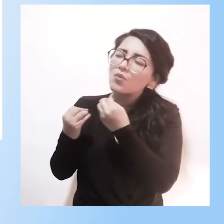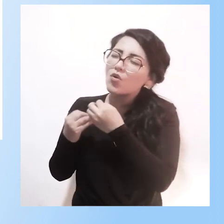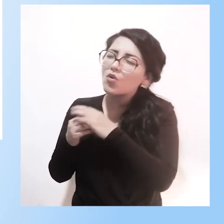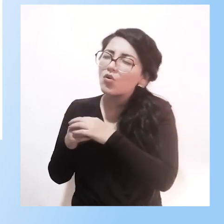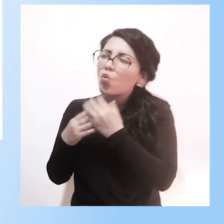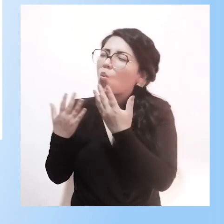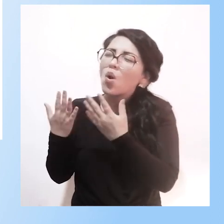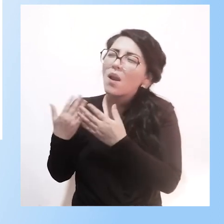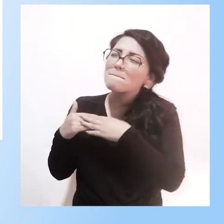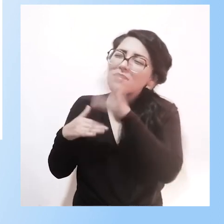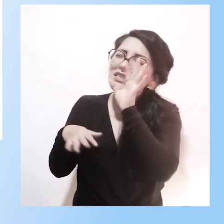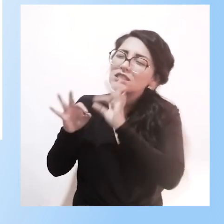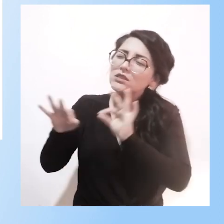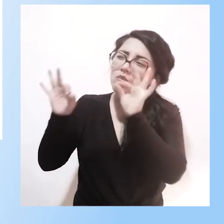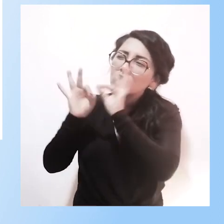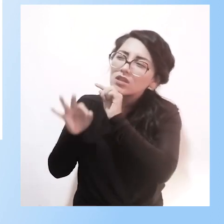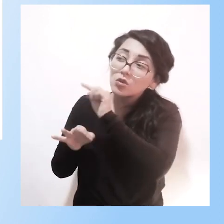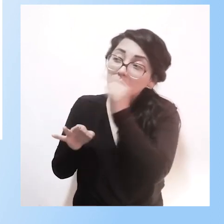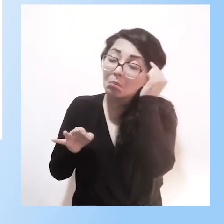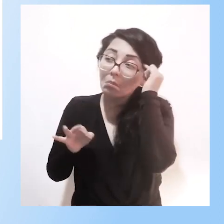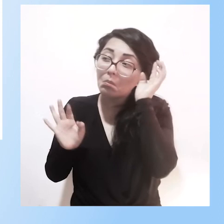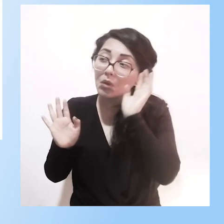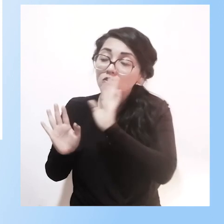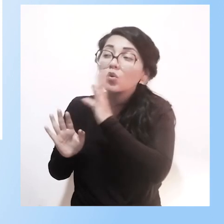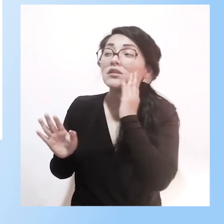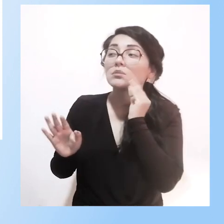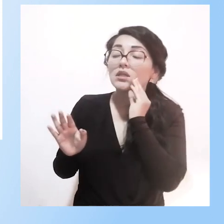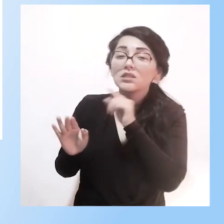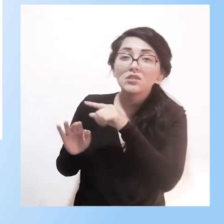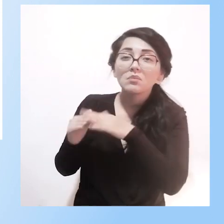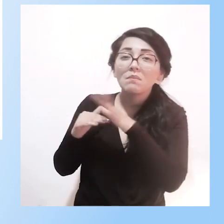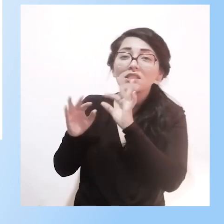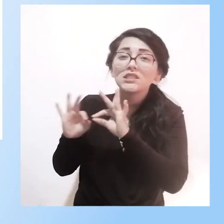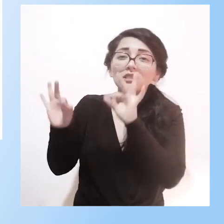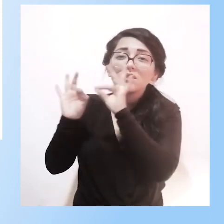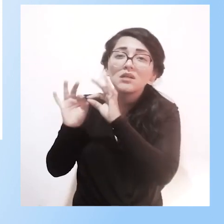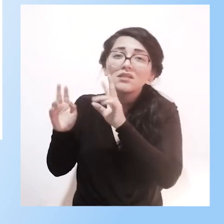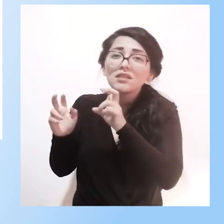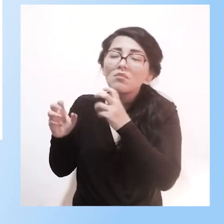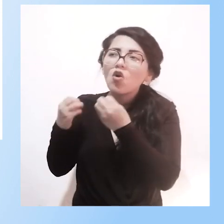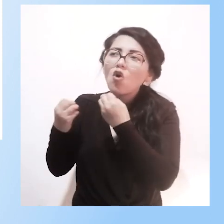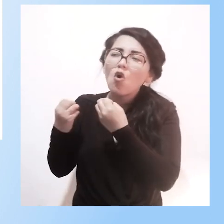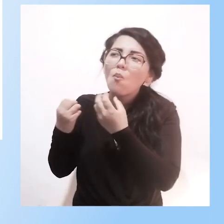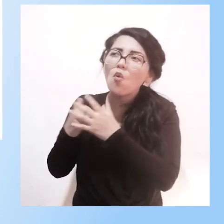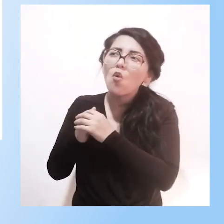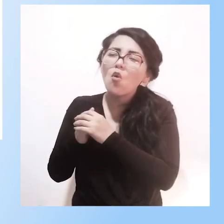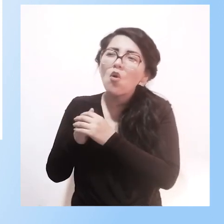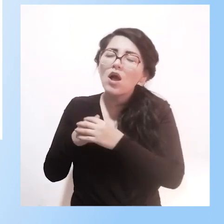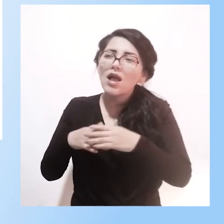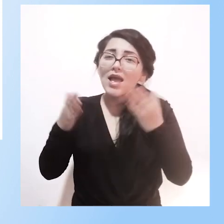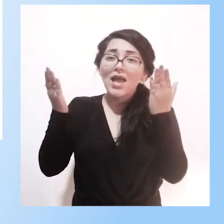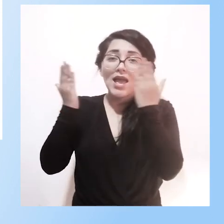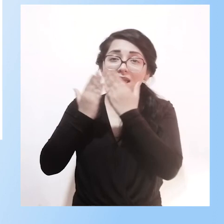conocer acerca de los principales aspectos relevantes a considerar en el proceso de reincorporación del estudiante